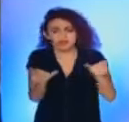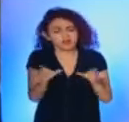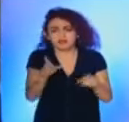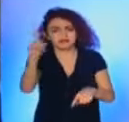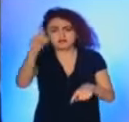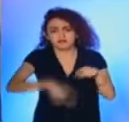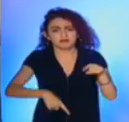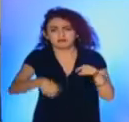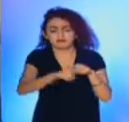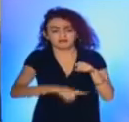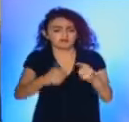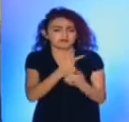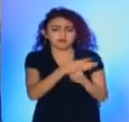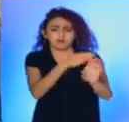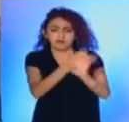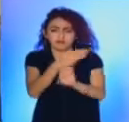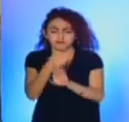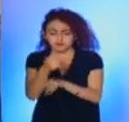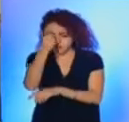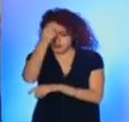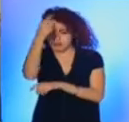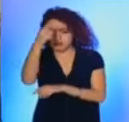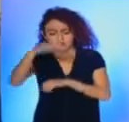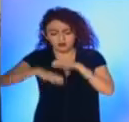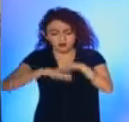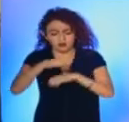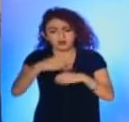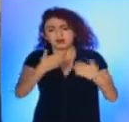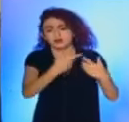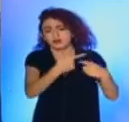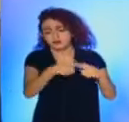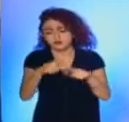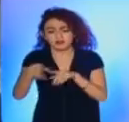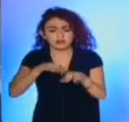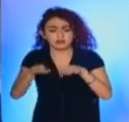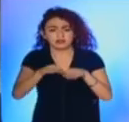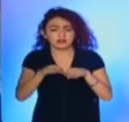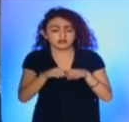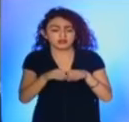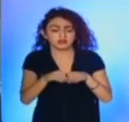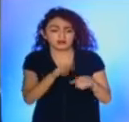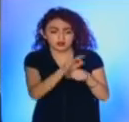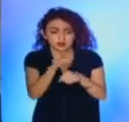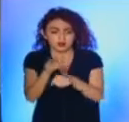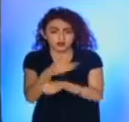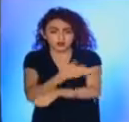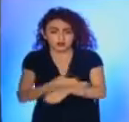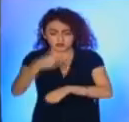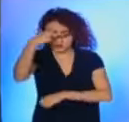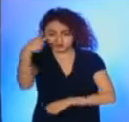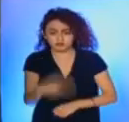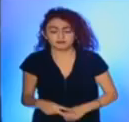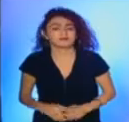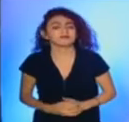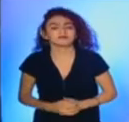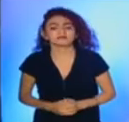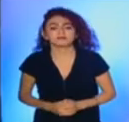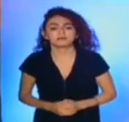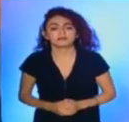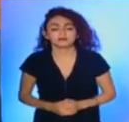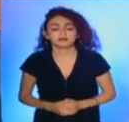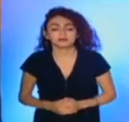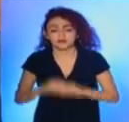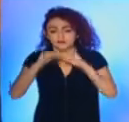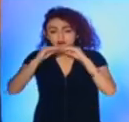subcontratación y atenta contra la creación y preservación de empleos formales que dan sustento a familias mexicanas. A